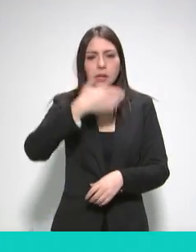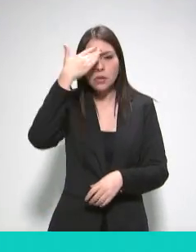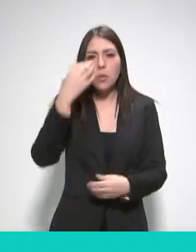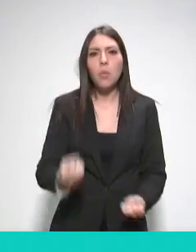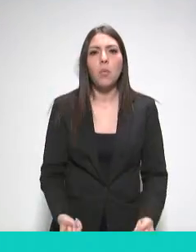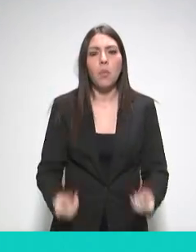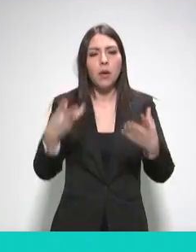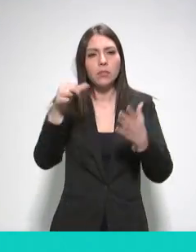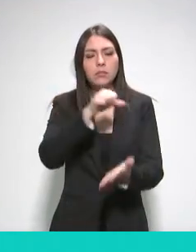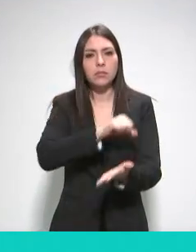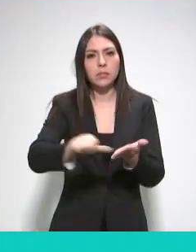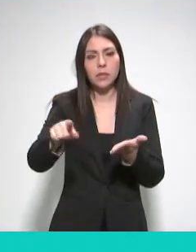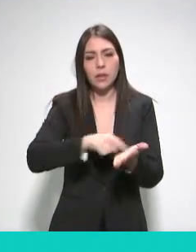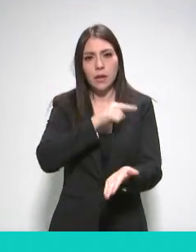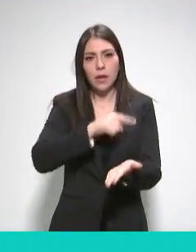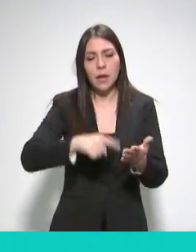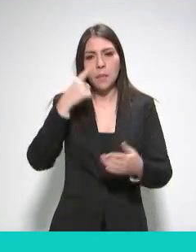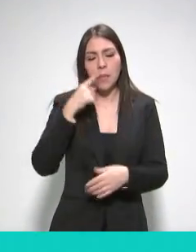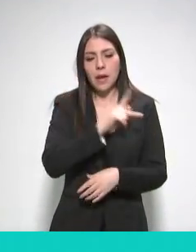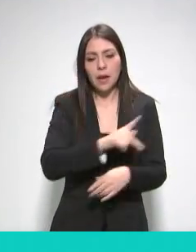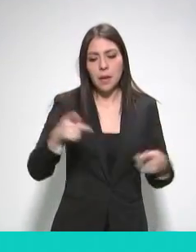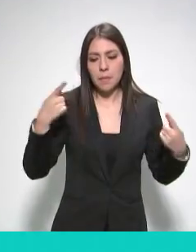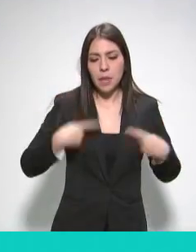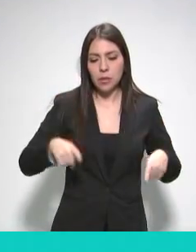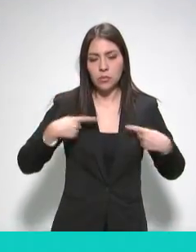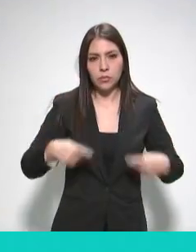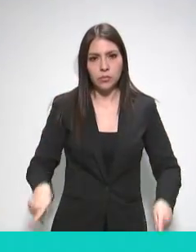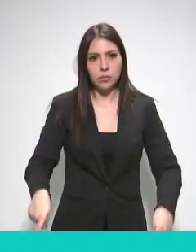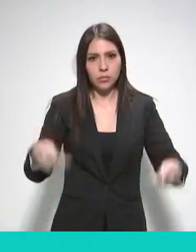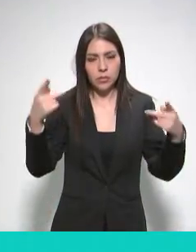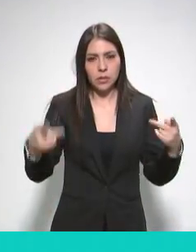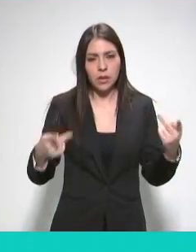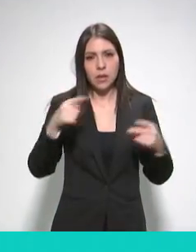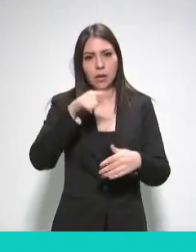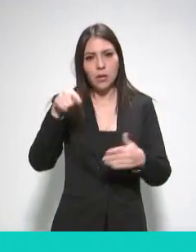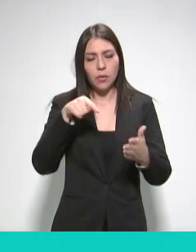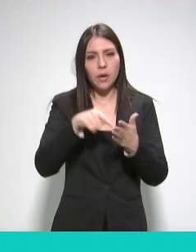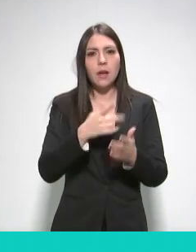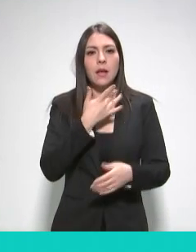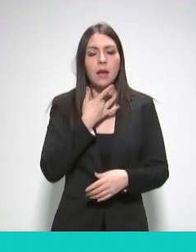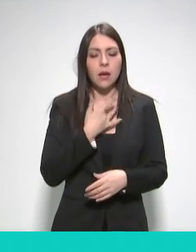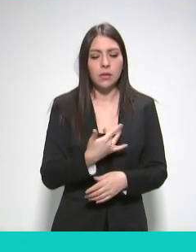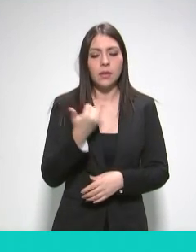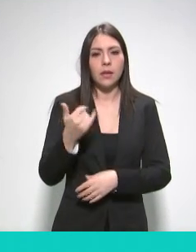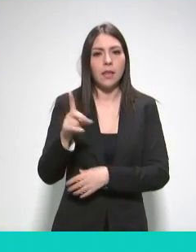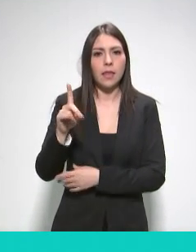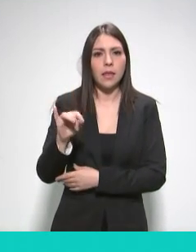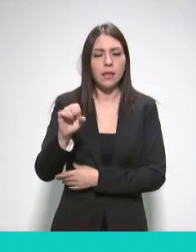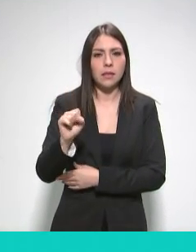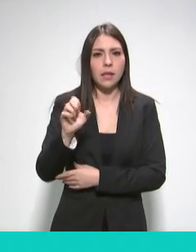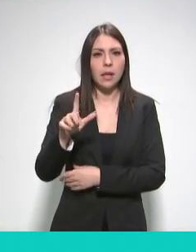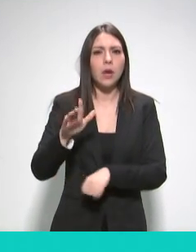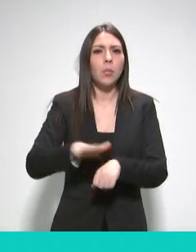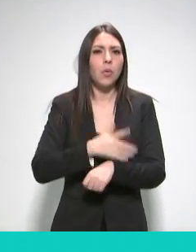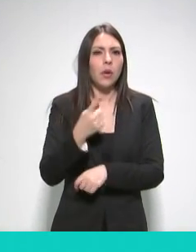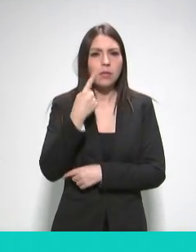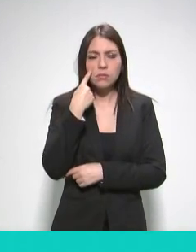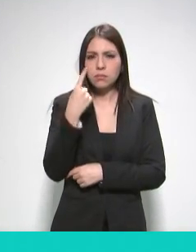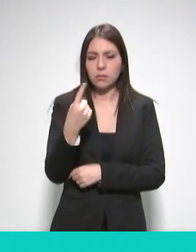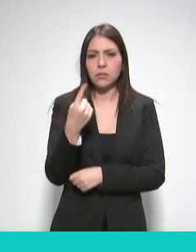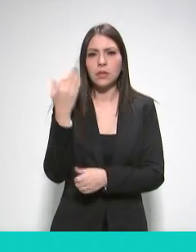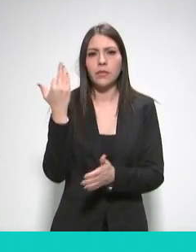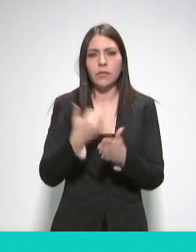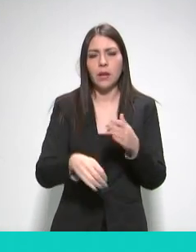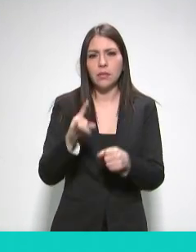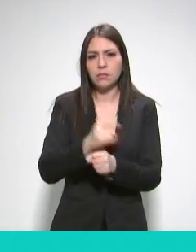franquicia a permisionarios de expendio al público de gasolina y diésel por las irregularidades en los controles